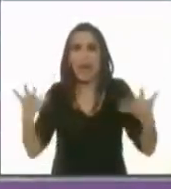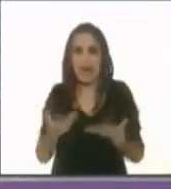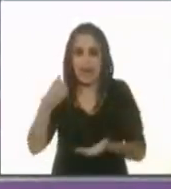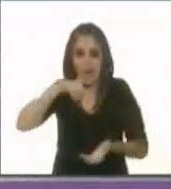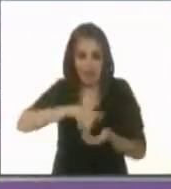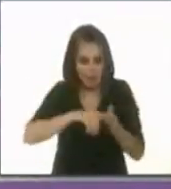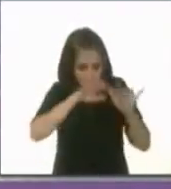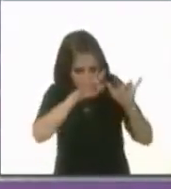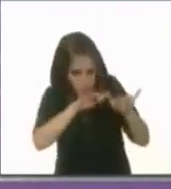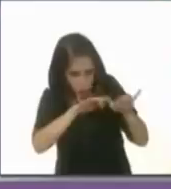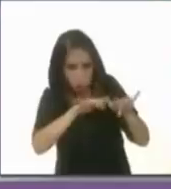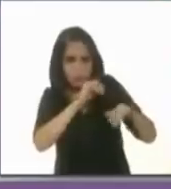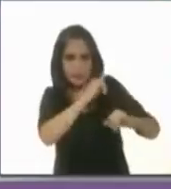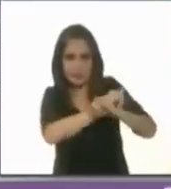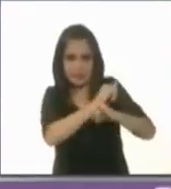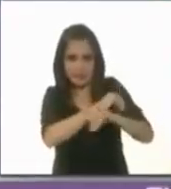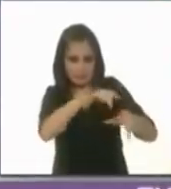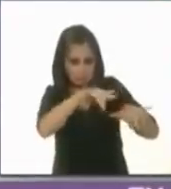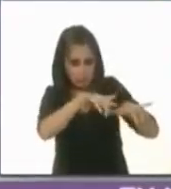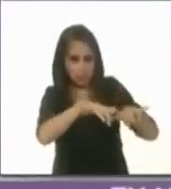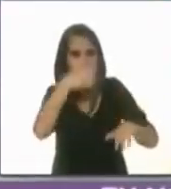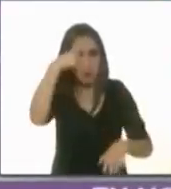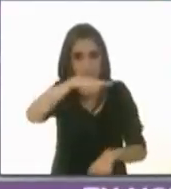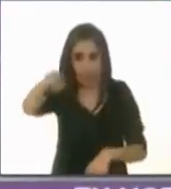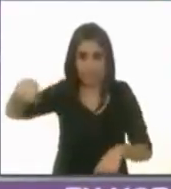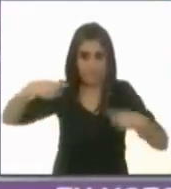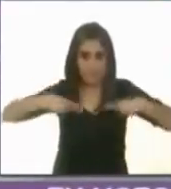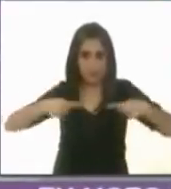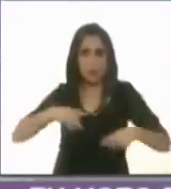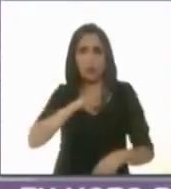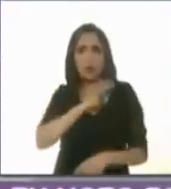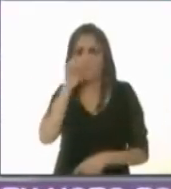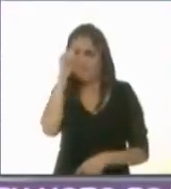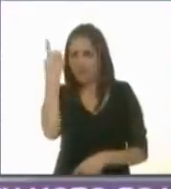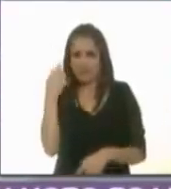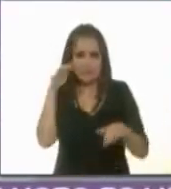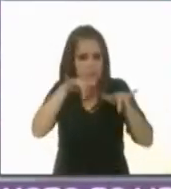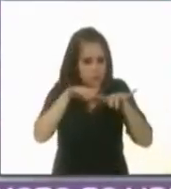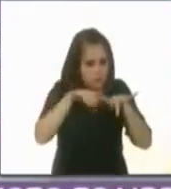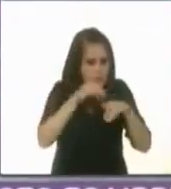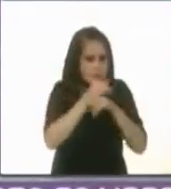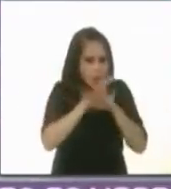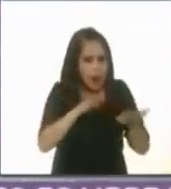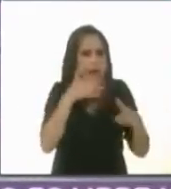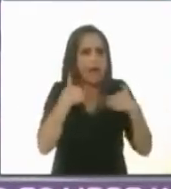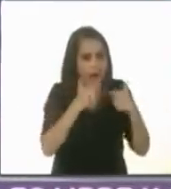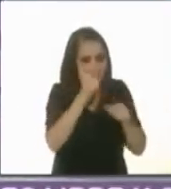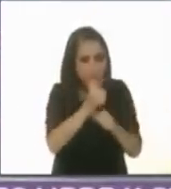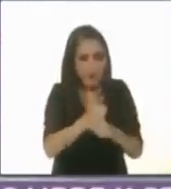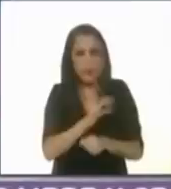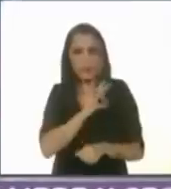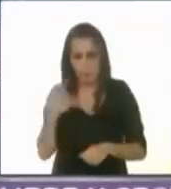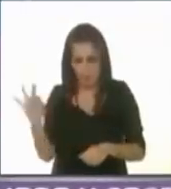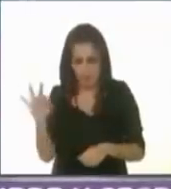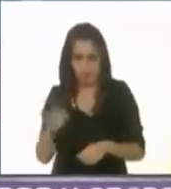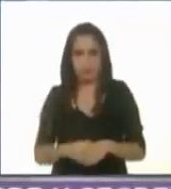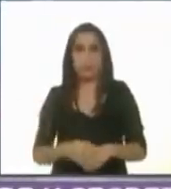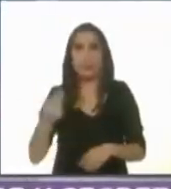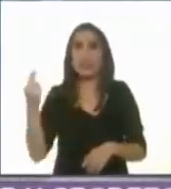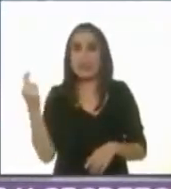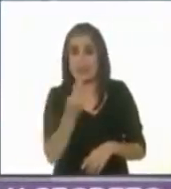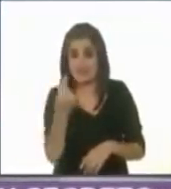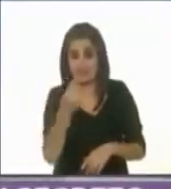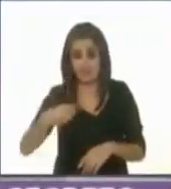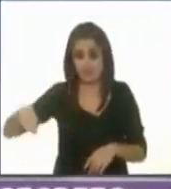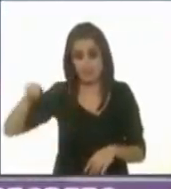digital donde tú fácilmente puedas acceder a esta información. Es necesario que nosotros los